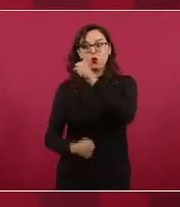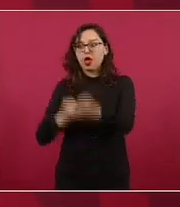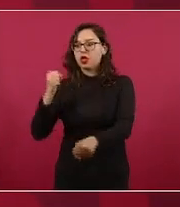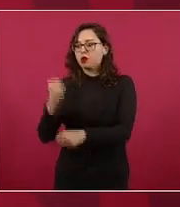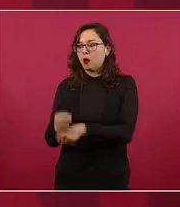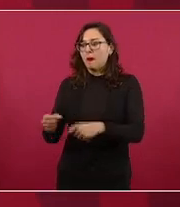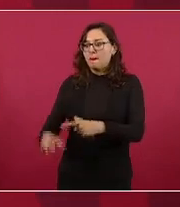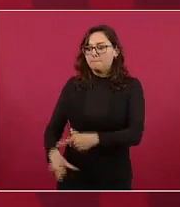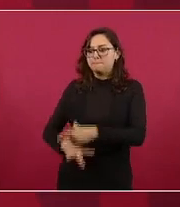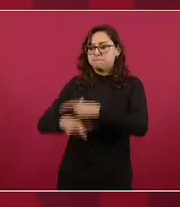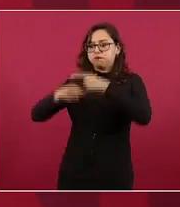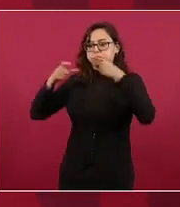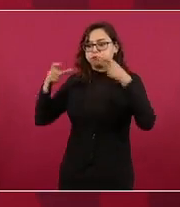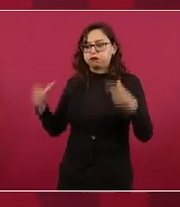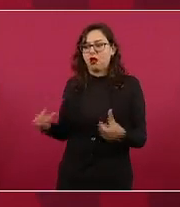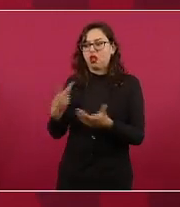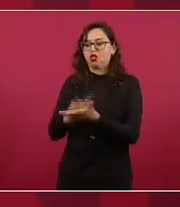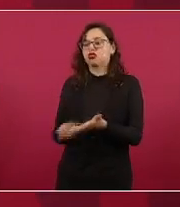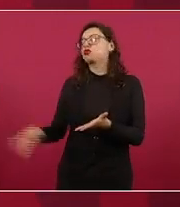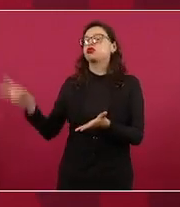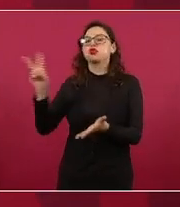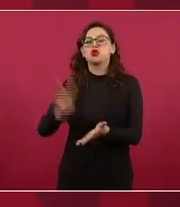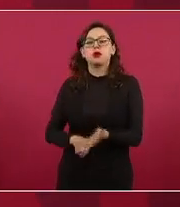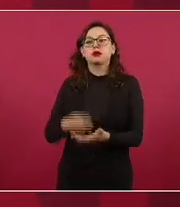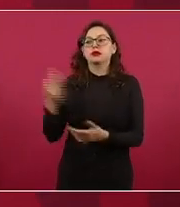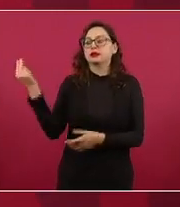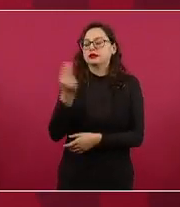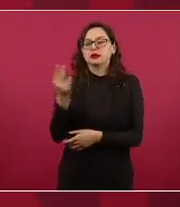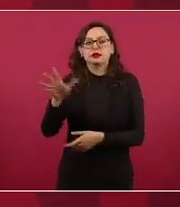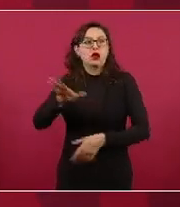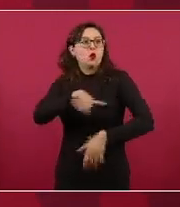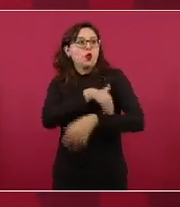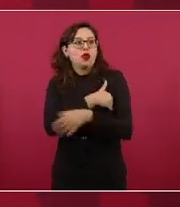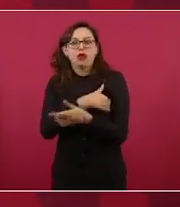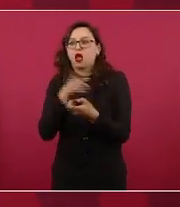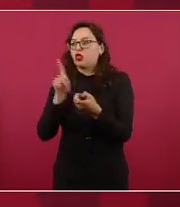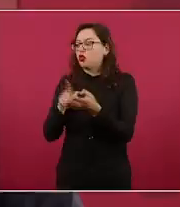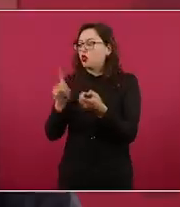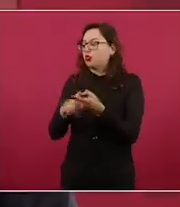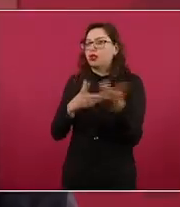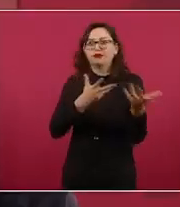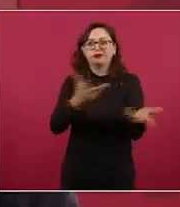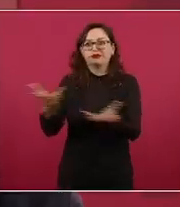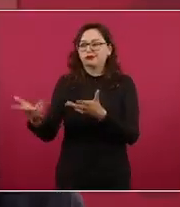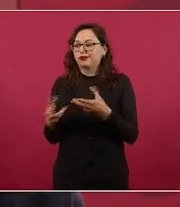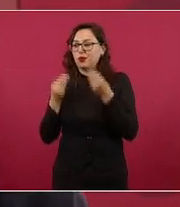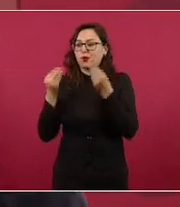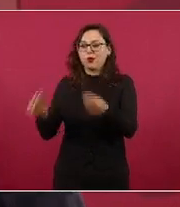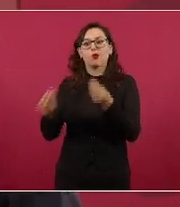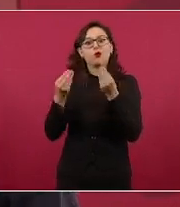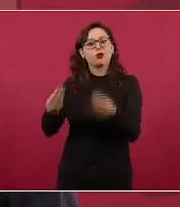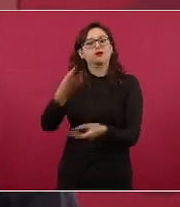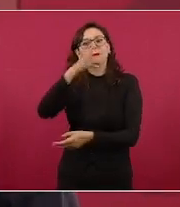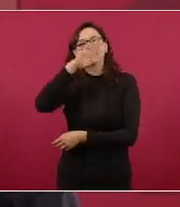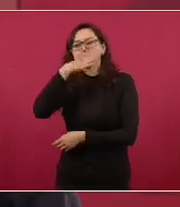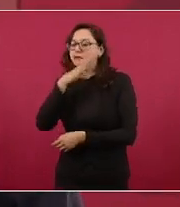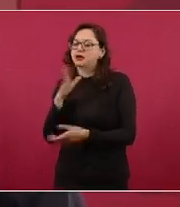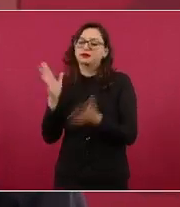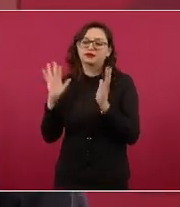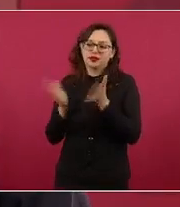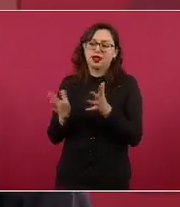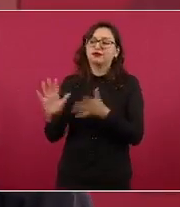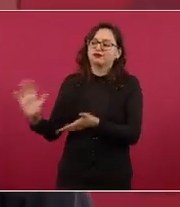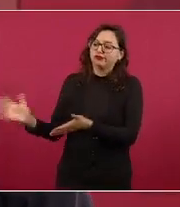porque se distribuyeron de manera gratuita los fertilizantes a todos los productores de Guerrero